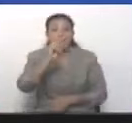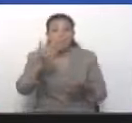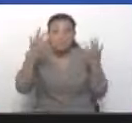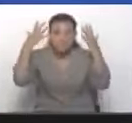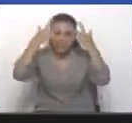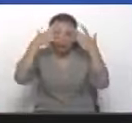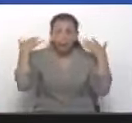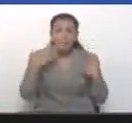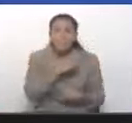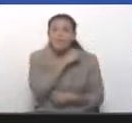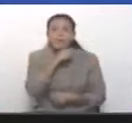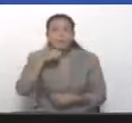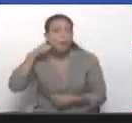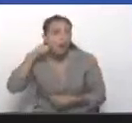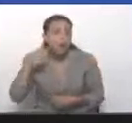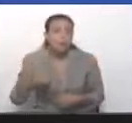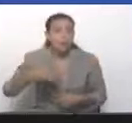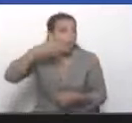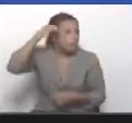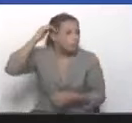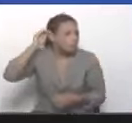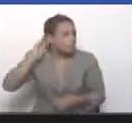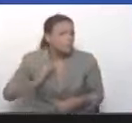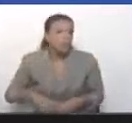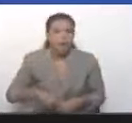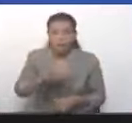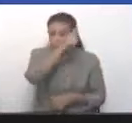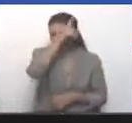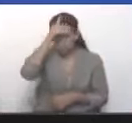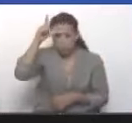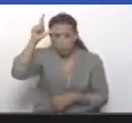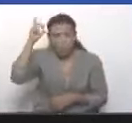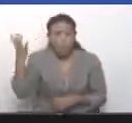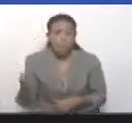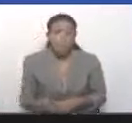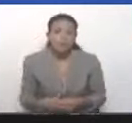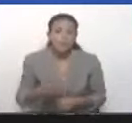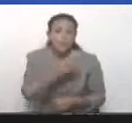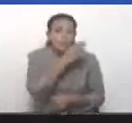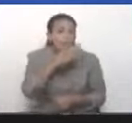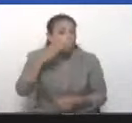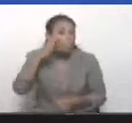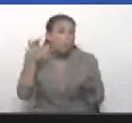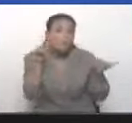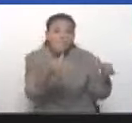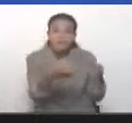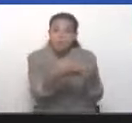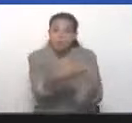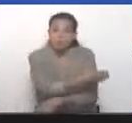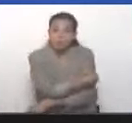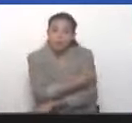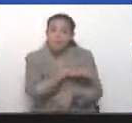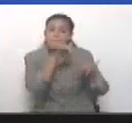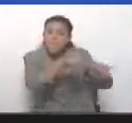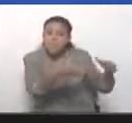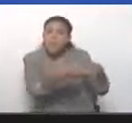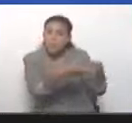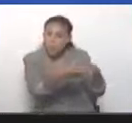la Machado, Leopoldo López. Súmate, los mismos del megafraude de ahora